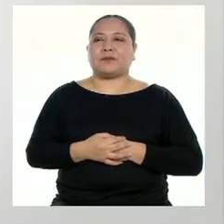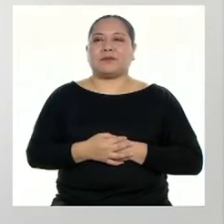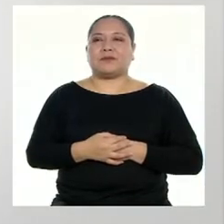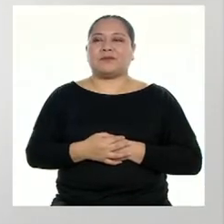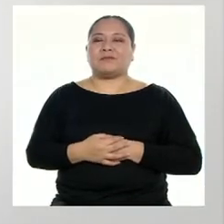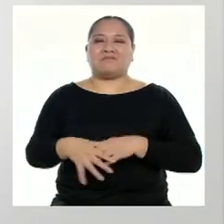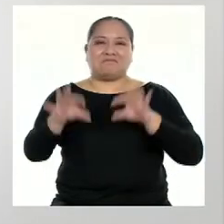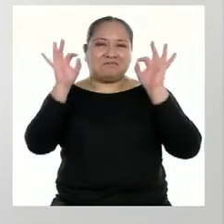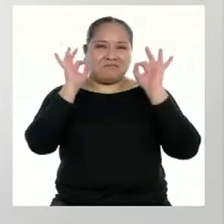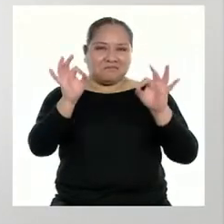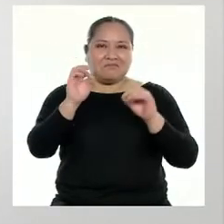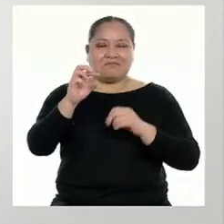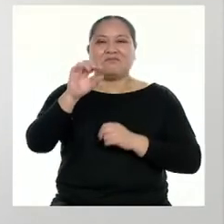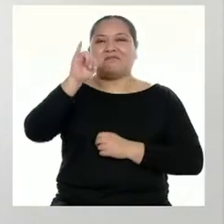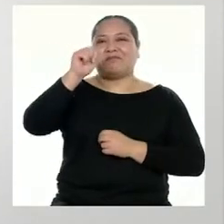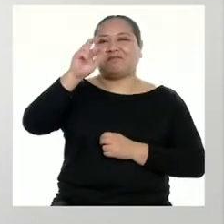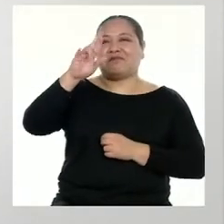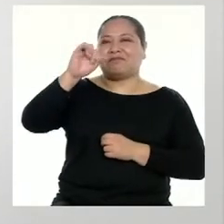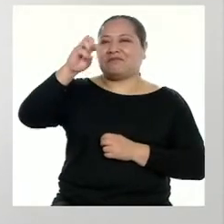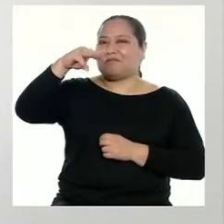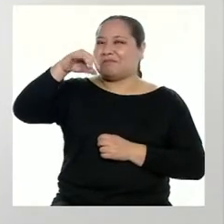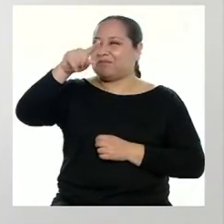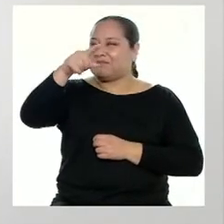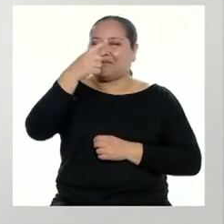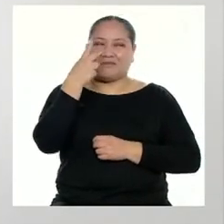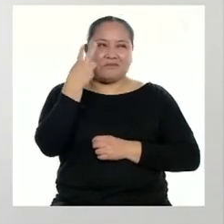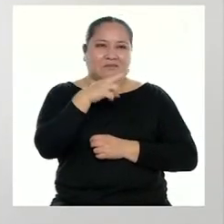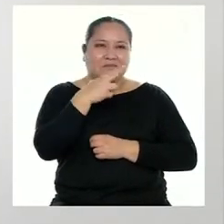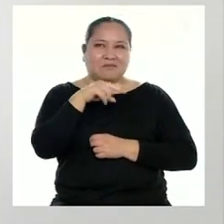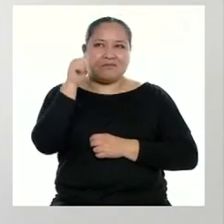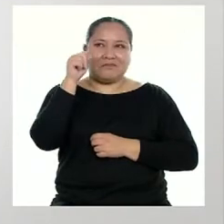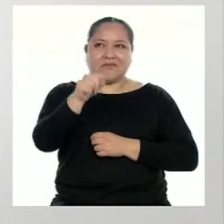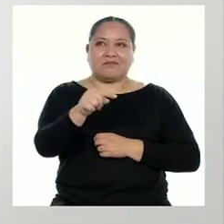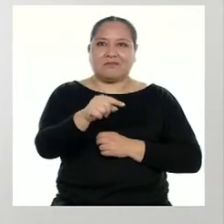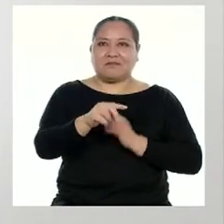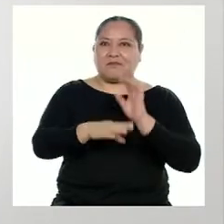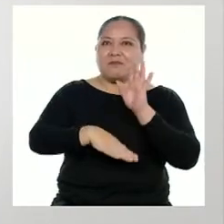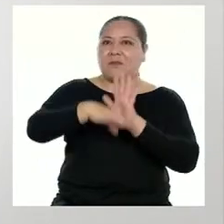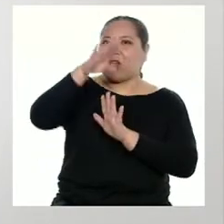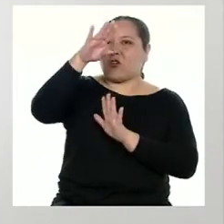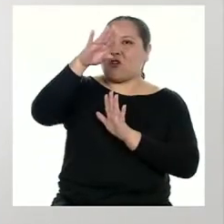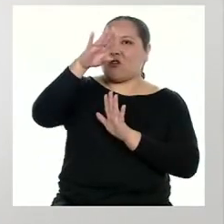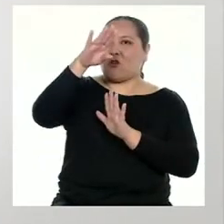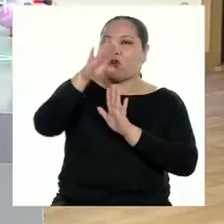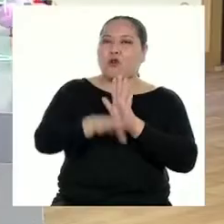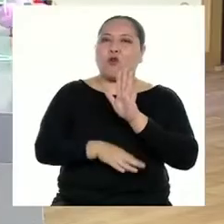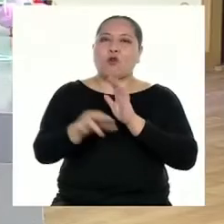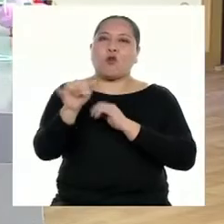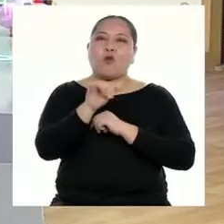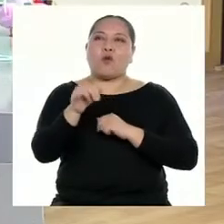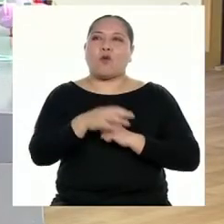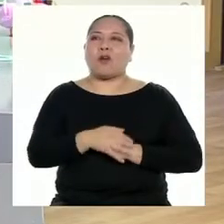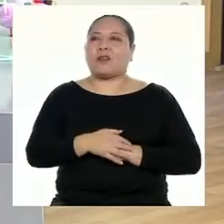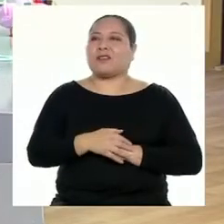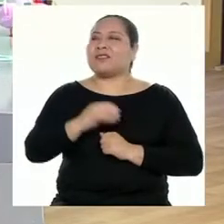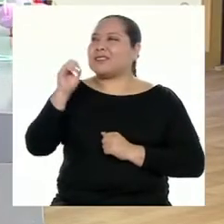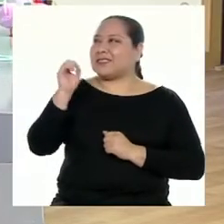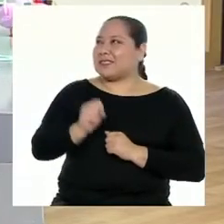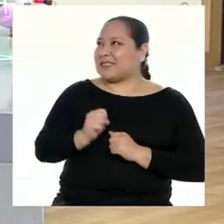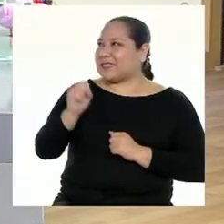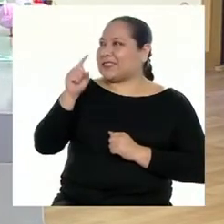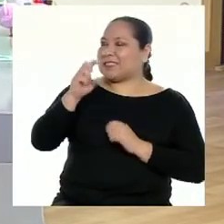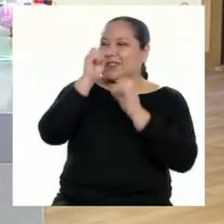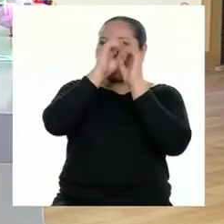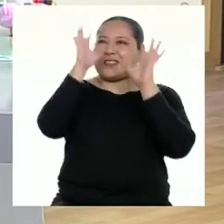¡Súper bien, Yaremis! ¿Te diste cuenta de ese mayor o igual en la condición? Sí, ya me quedó